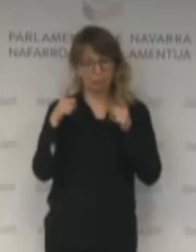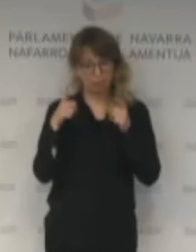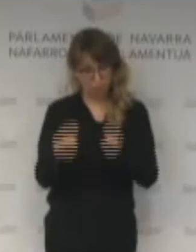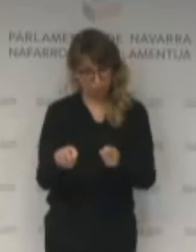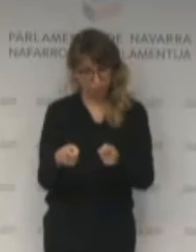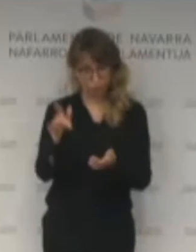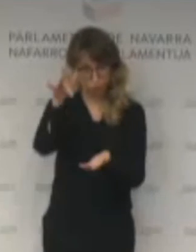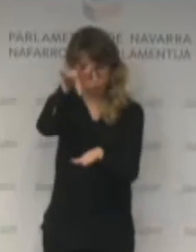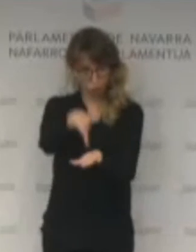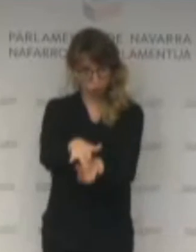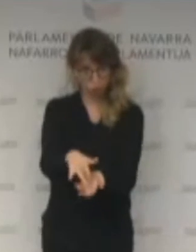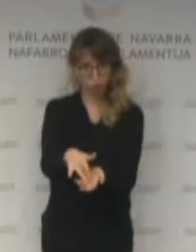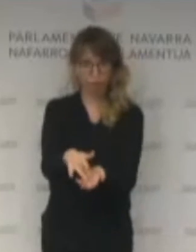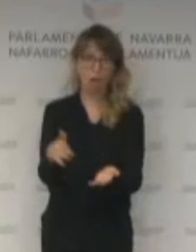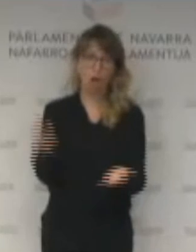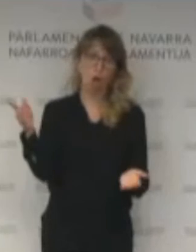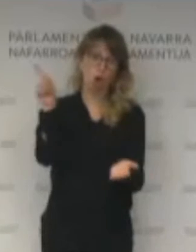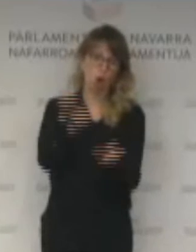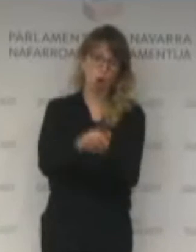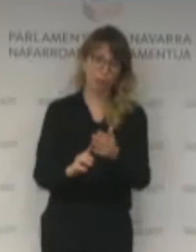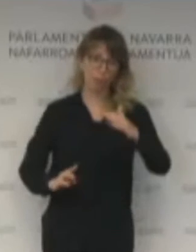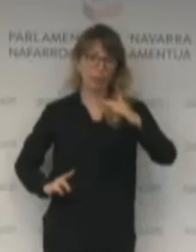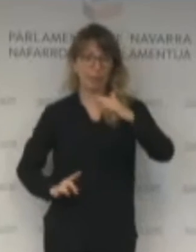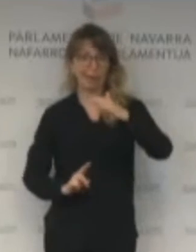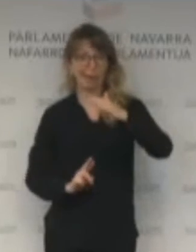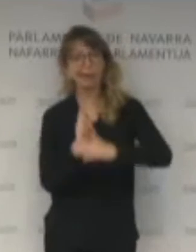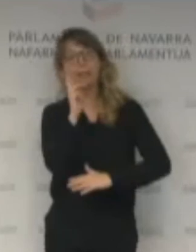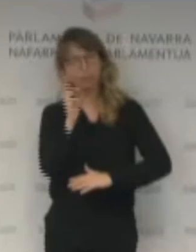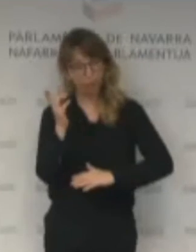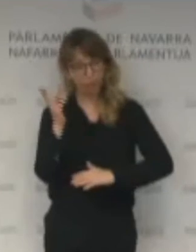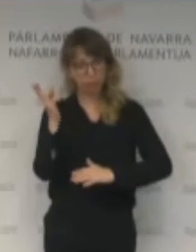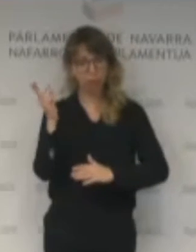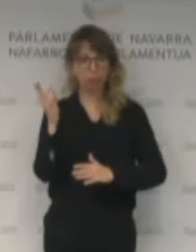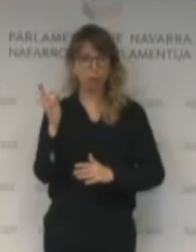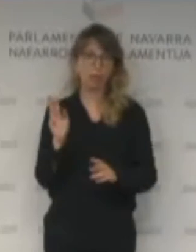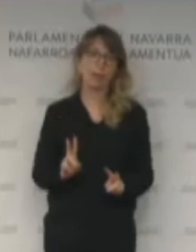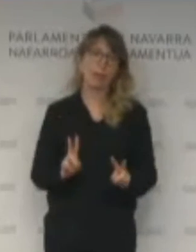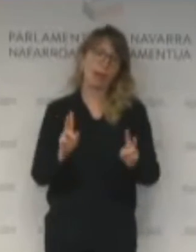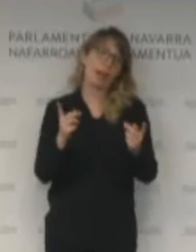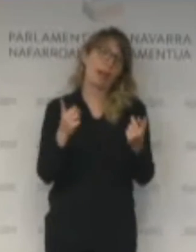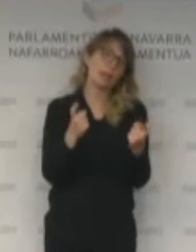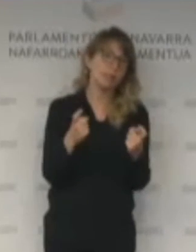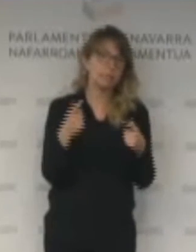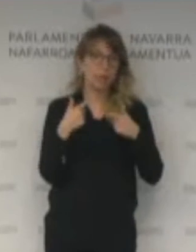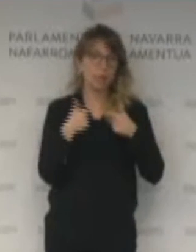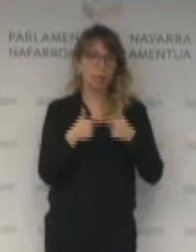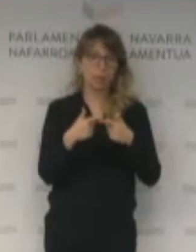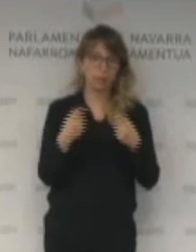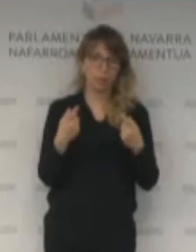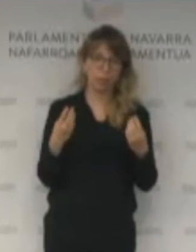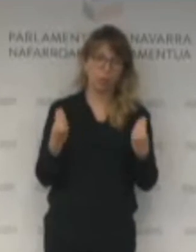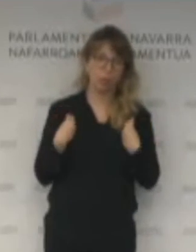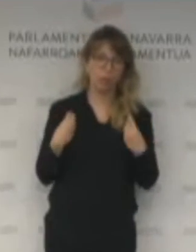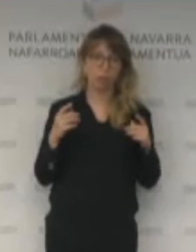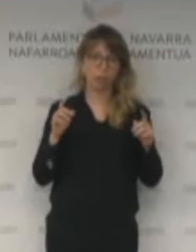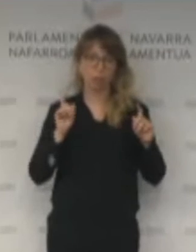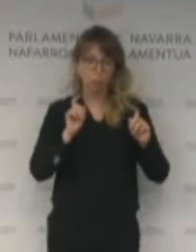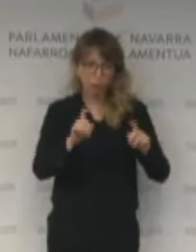y volveremos a hablar de corresponsabilidad, de la necesidad de coeducar, de techos de cristal y vuelta a empezar.